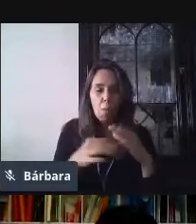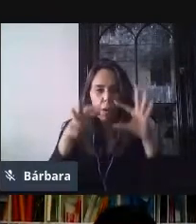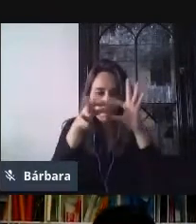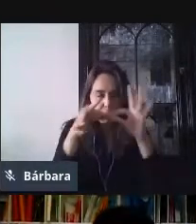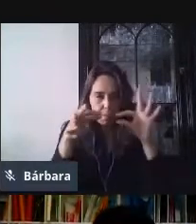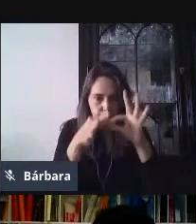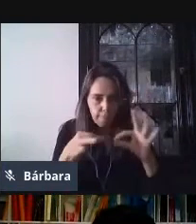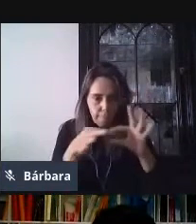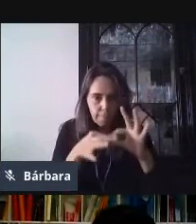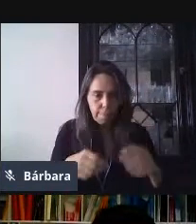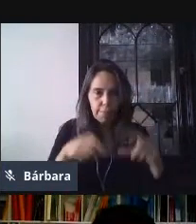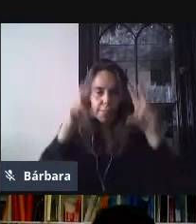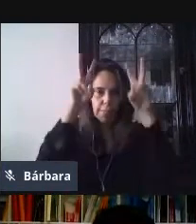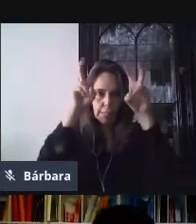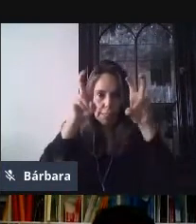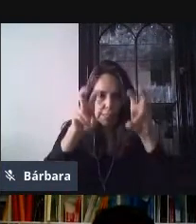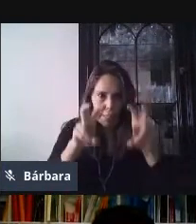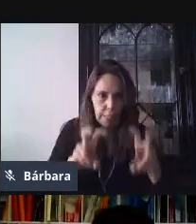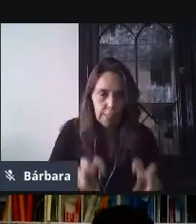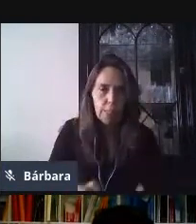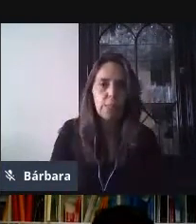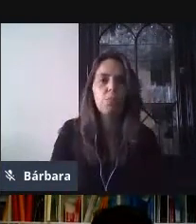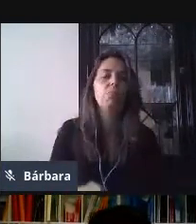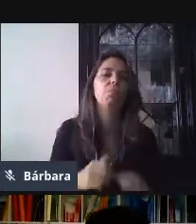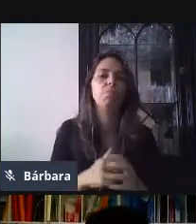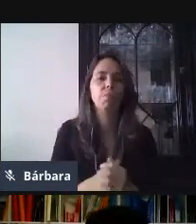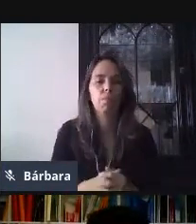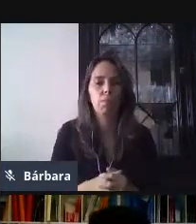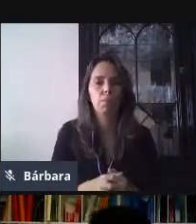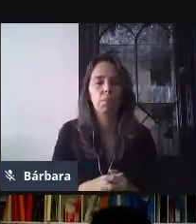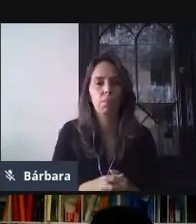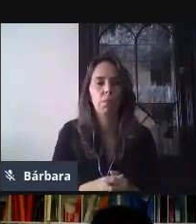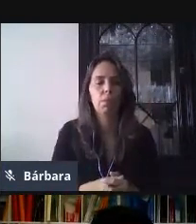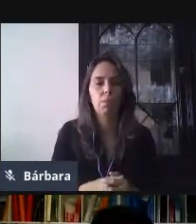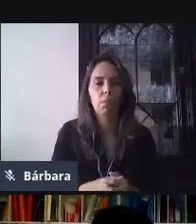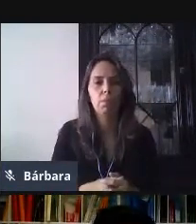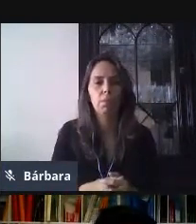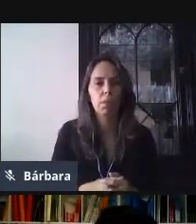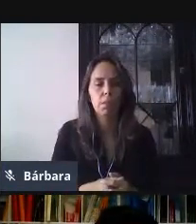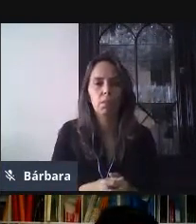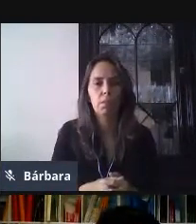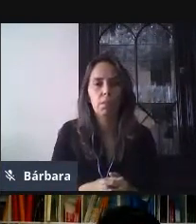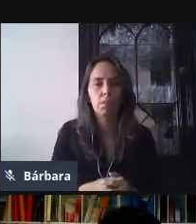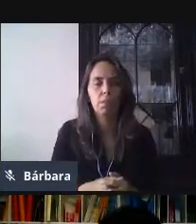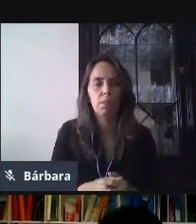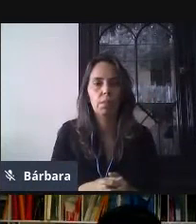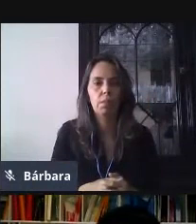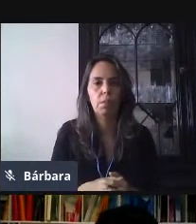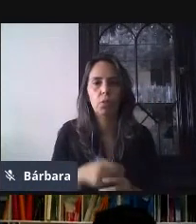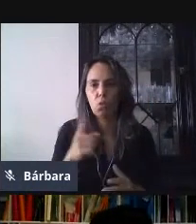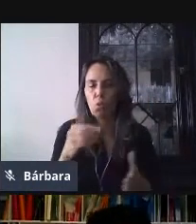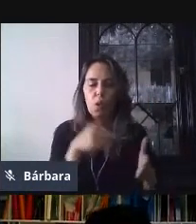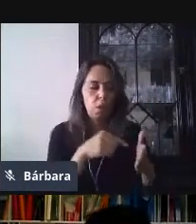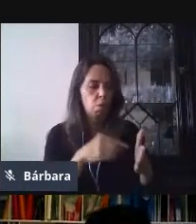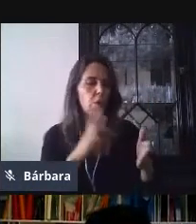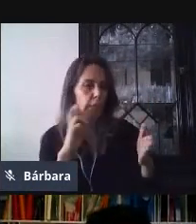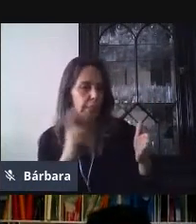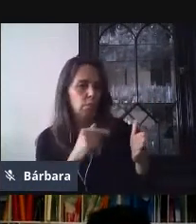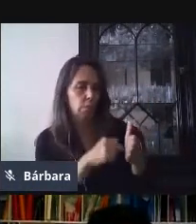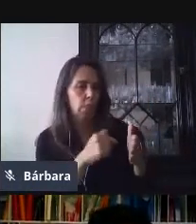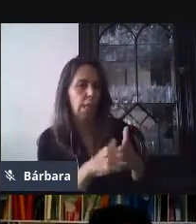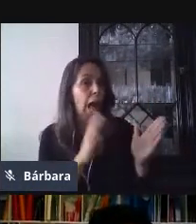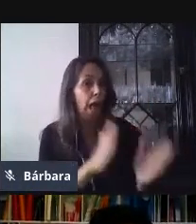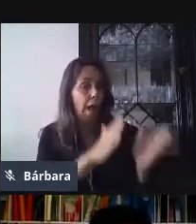ya debajo de la parte inicial vamos a encontrar ya la zona en donde vamos a empezar a nosotros a colocar nuestras respuestas. A uno de las